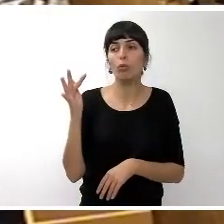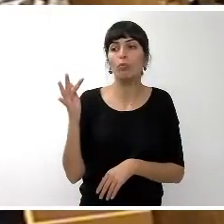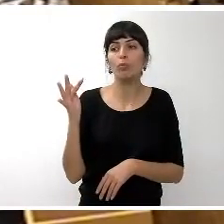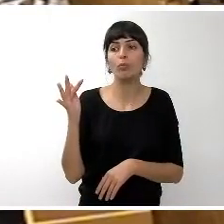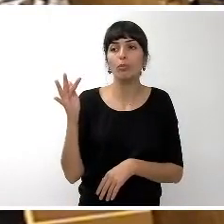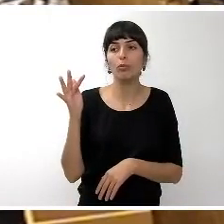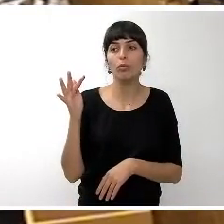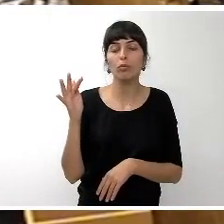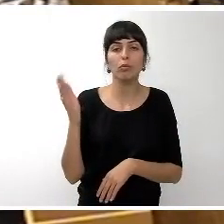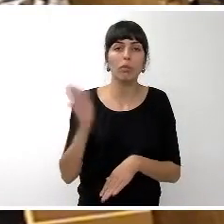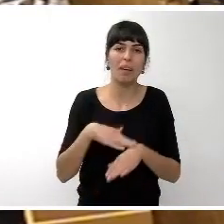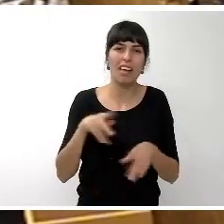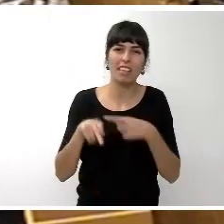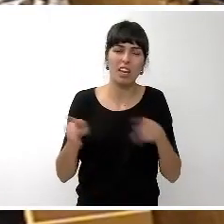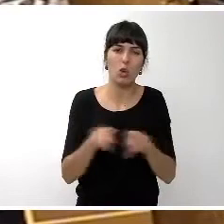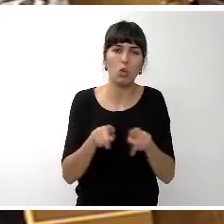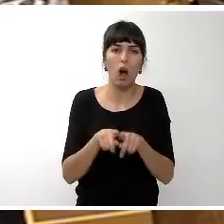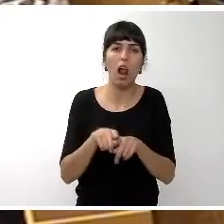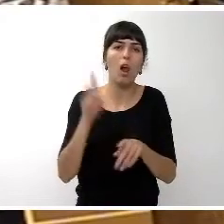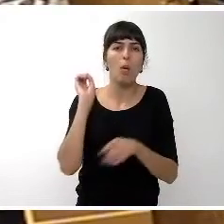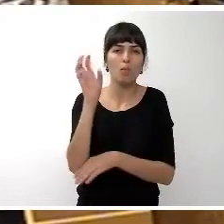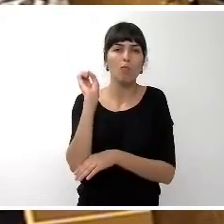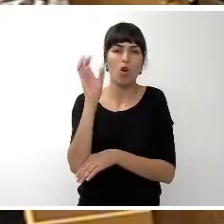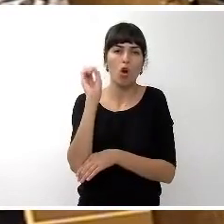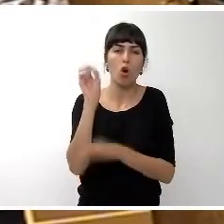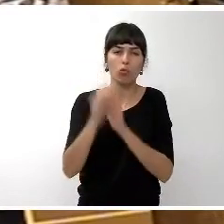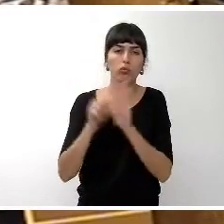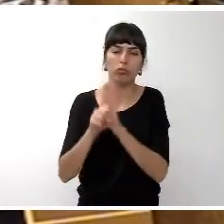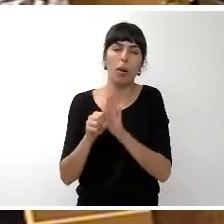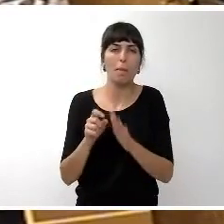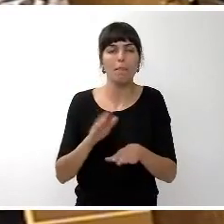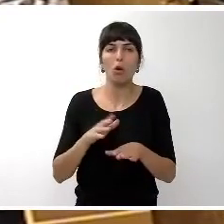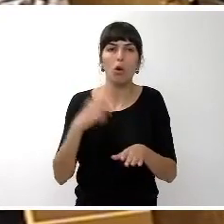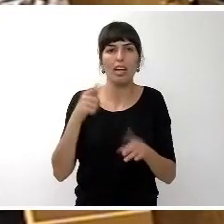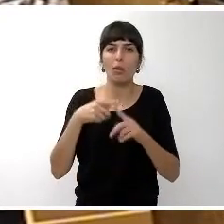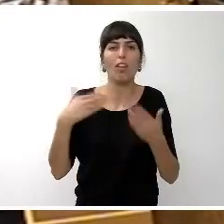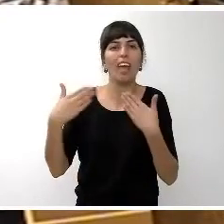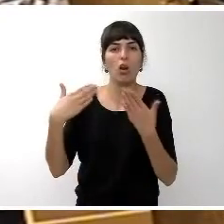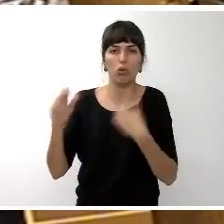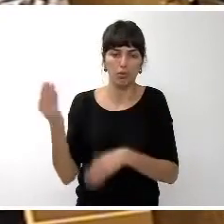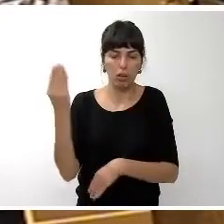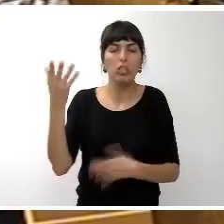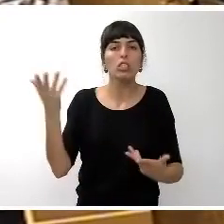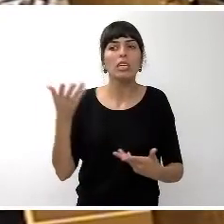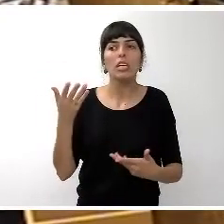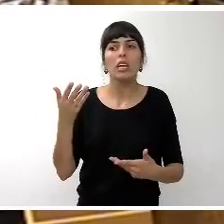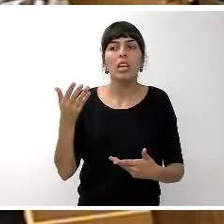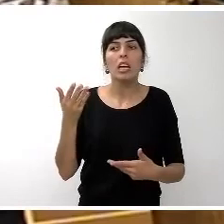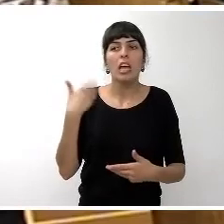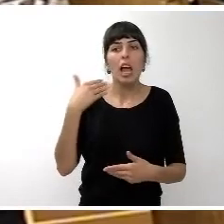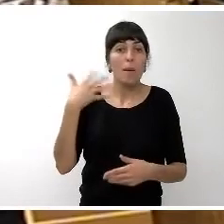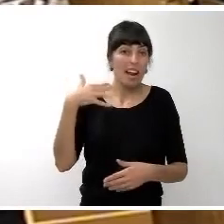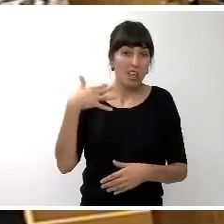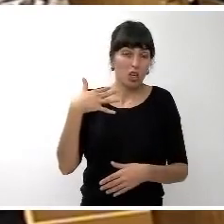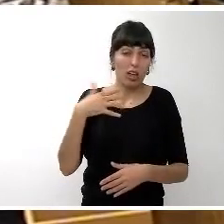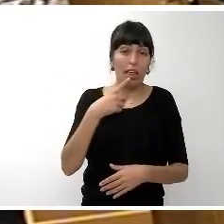y para evitar que esto sea una suma de monólogos y por lo menos que haya un cierto diálogo señora Valido dice el tópico que hay verdades